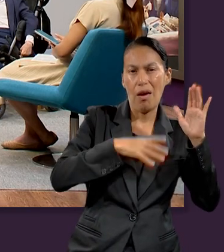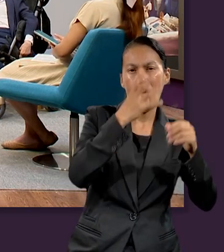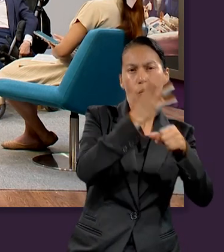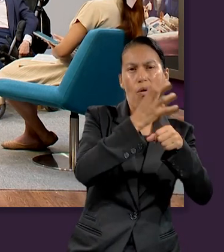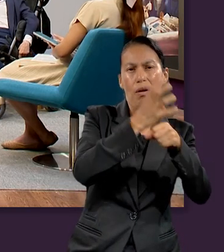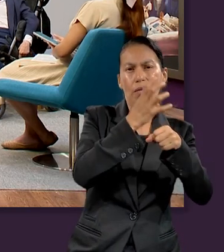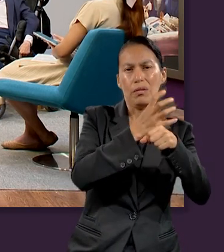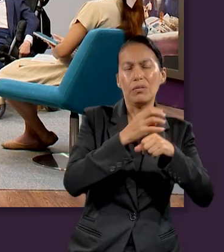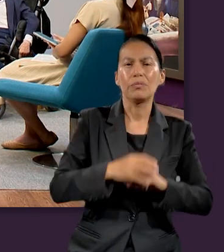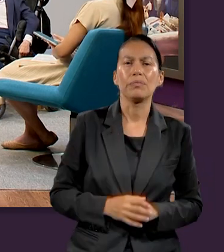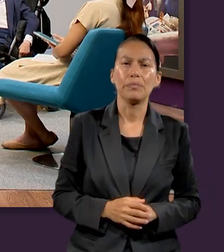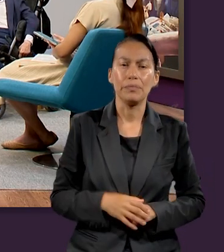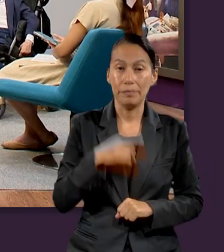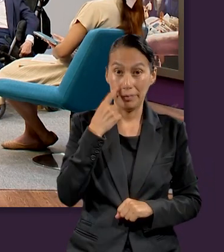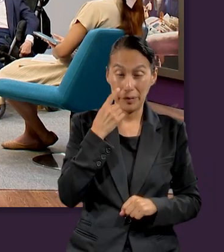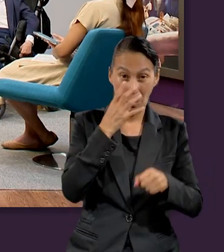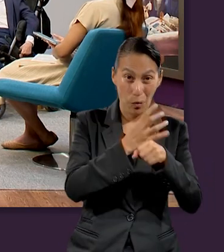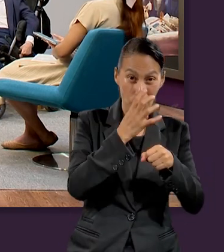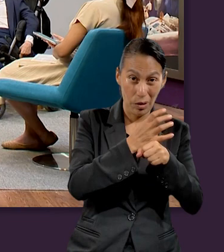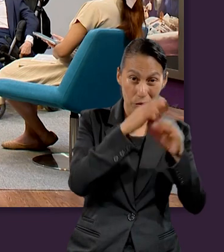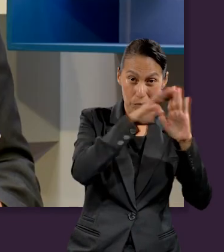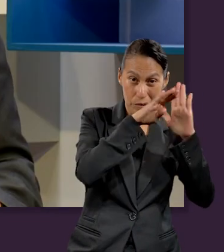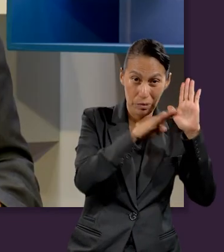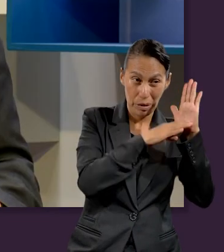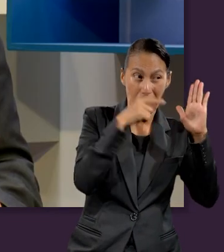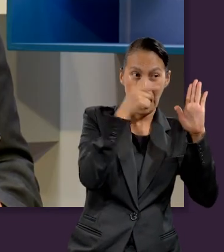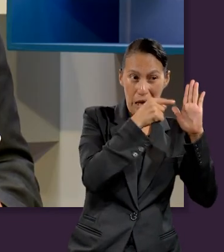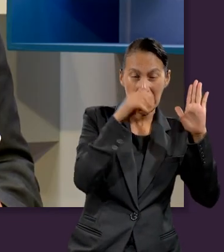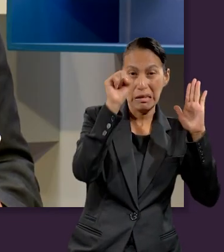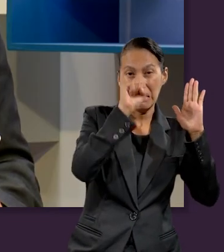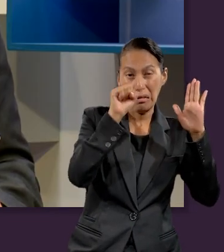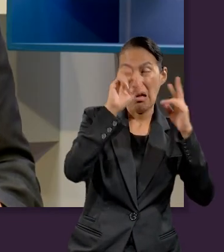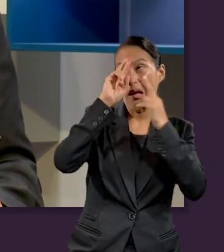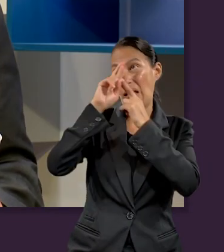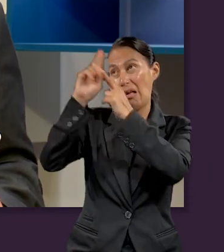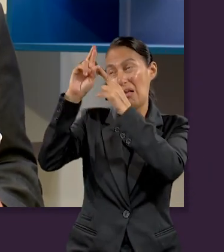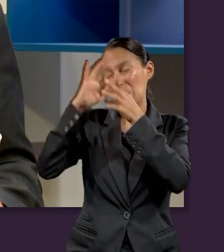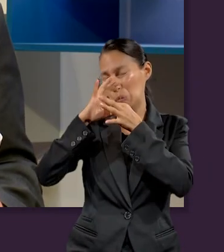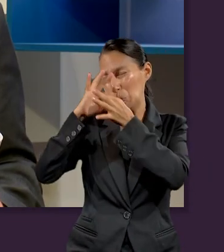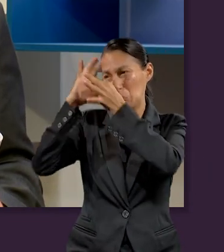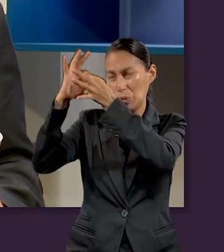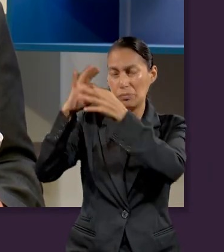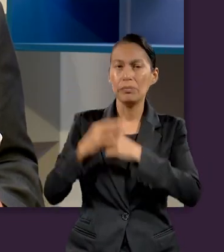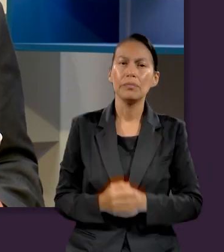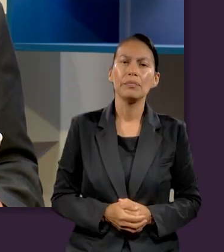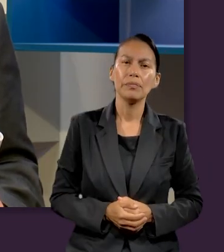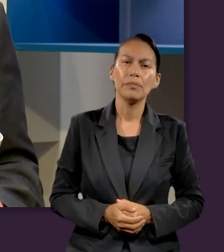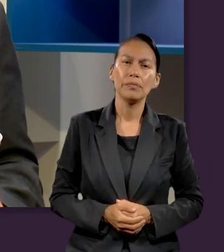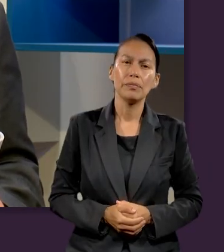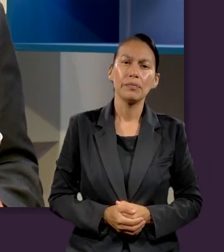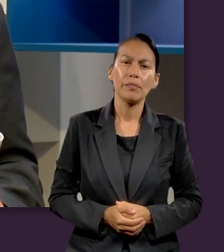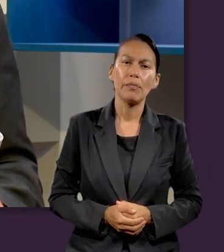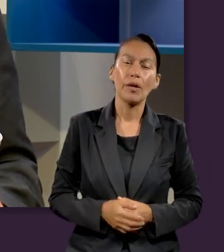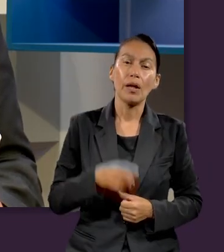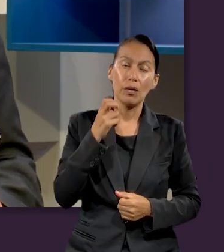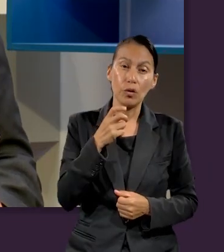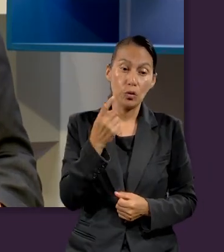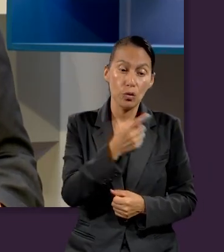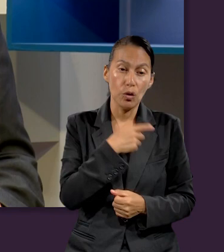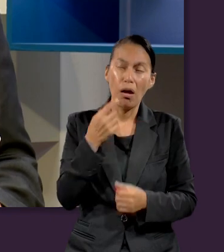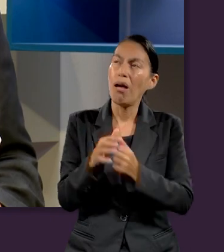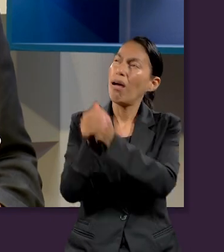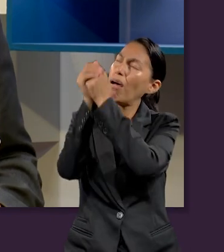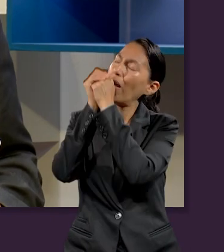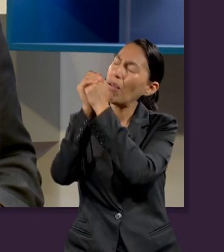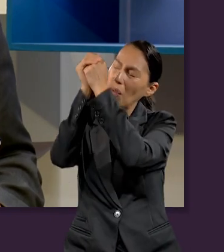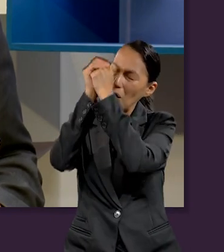importante, ese cuarto mandamiento, el cuarto mandamiento. Y al final, el asunto va a quedar en asunto